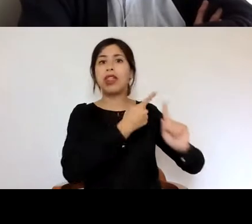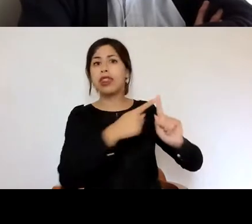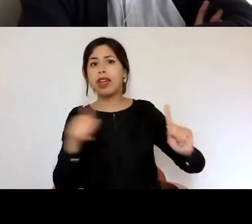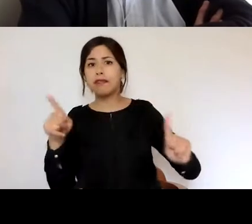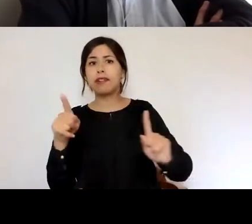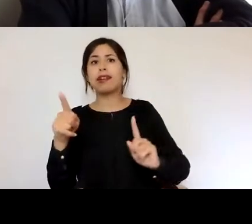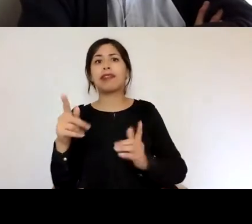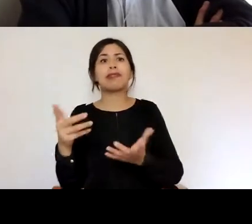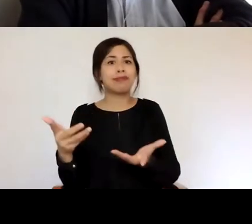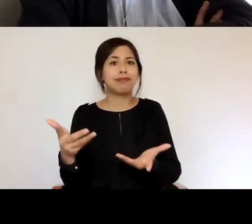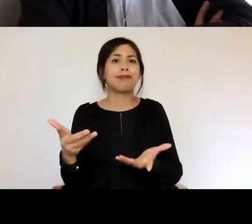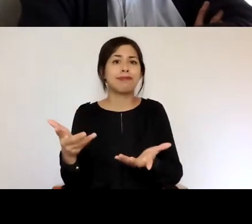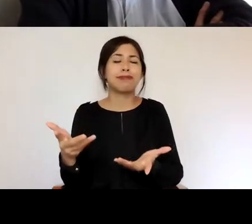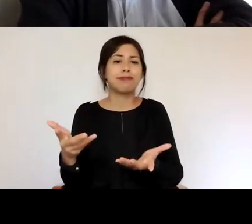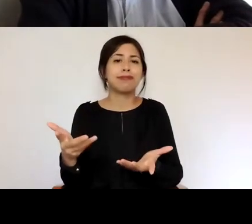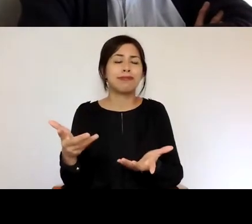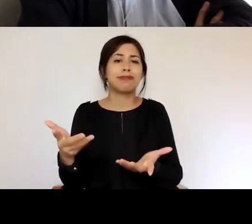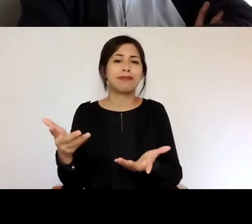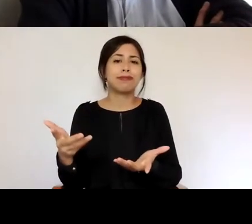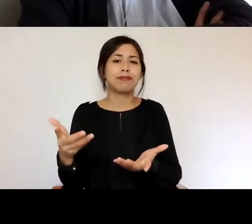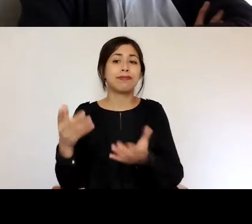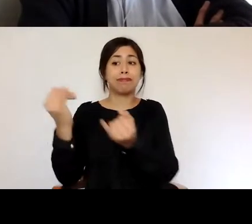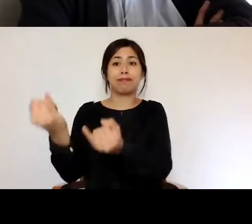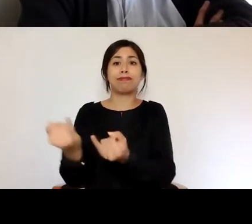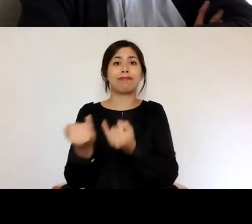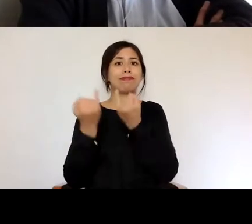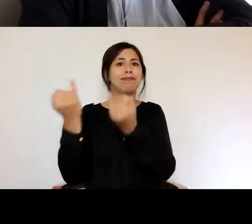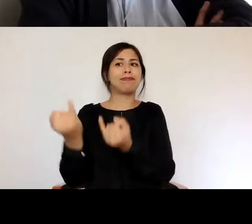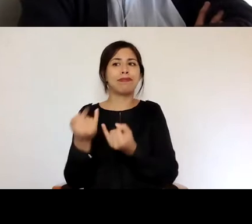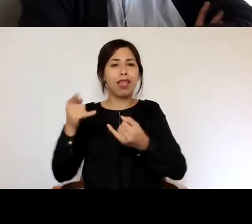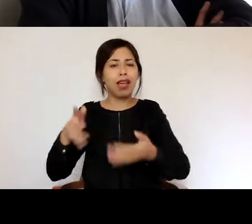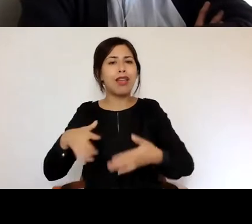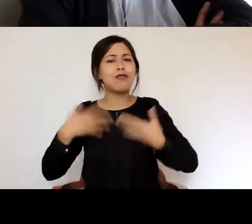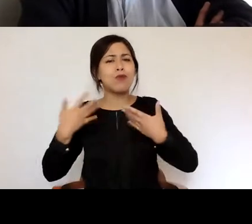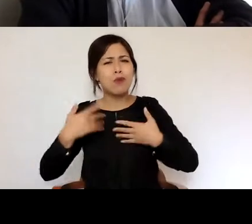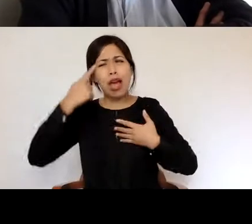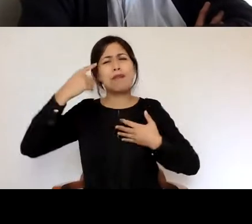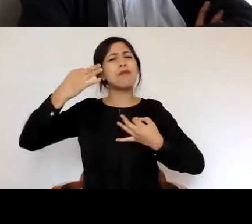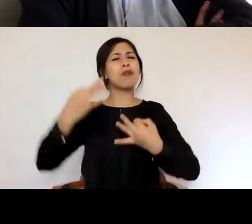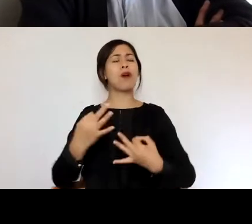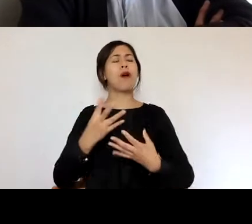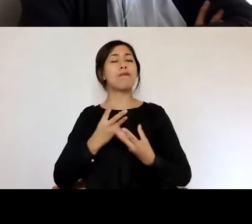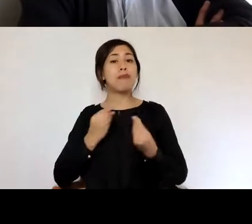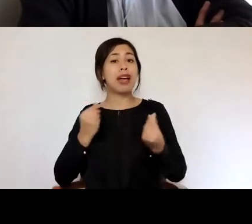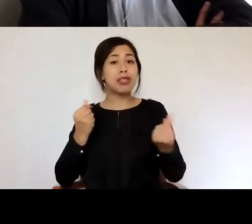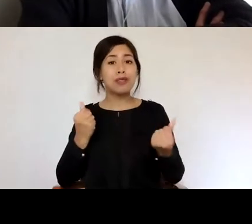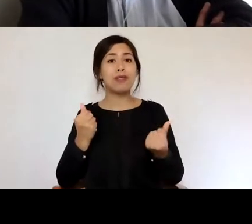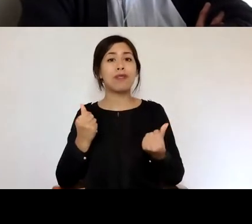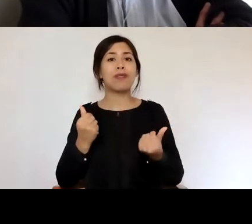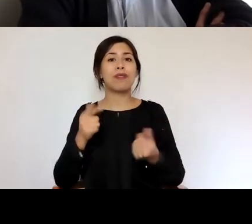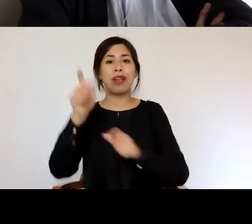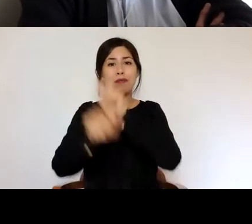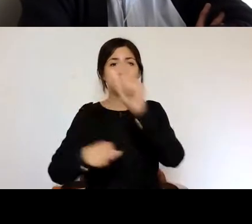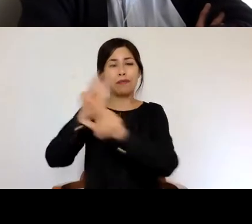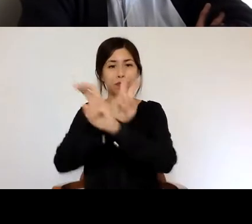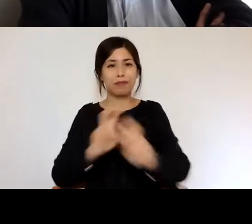digamos es poder ver el entusiasmo la convicción la pasión que ponen los investigadores principales me